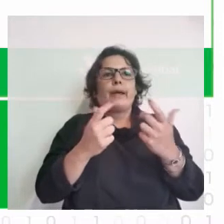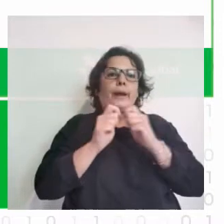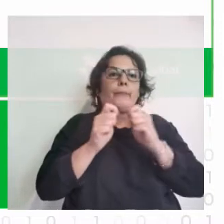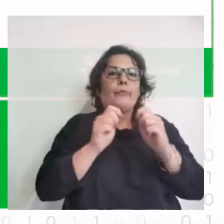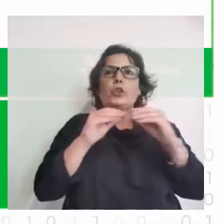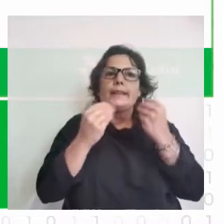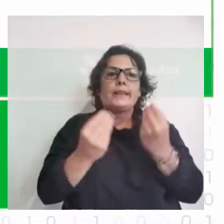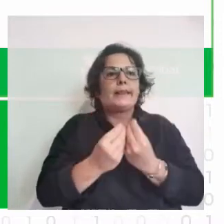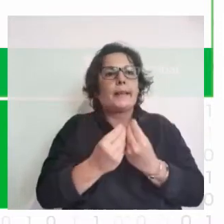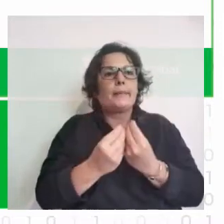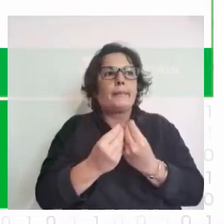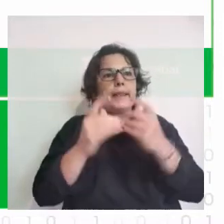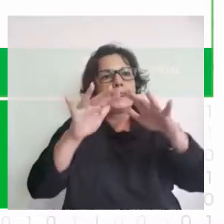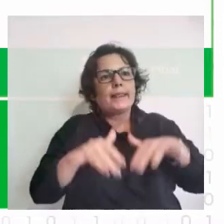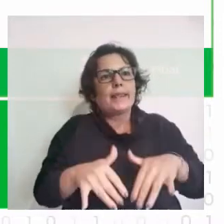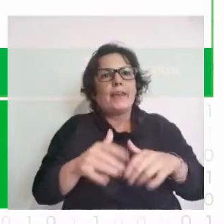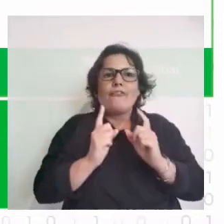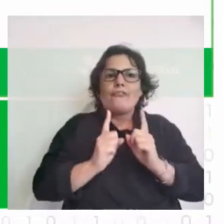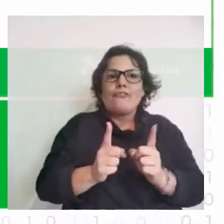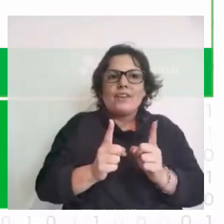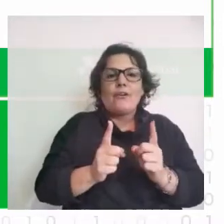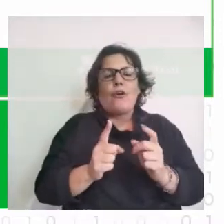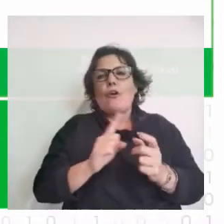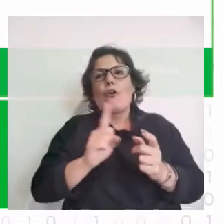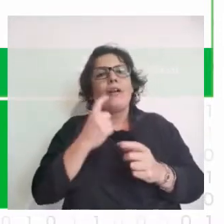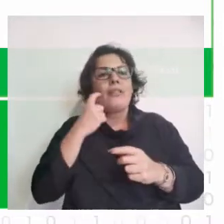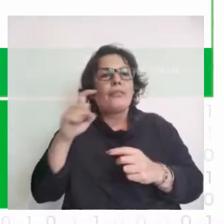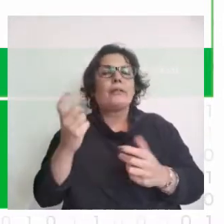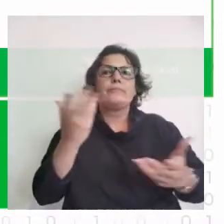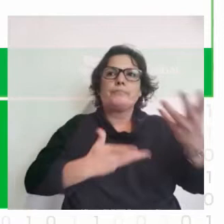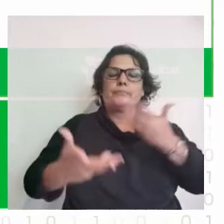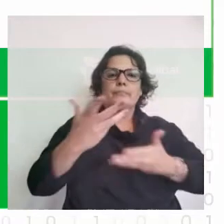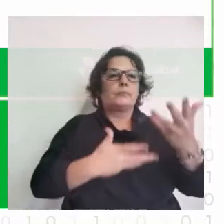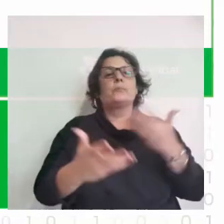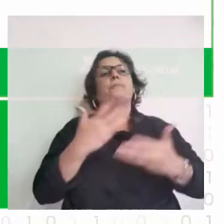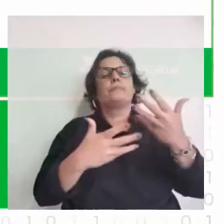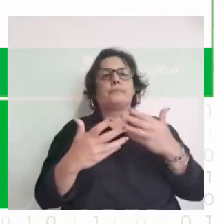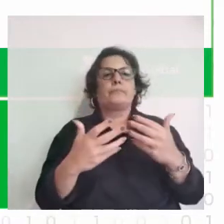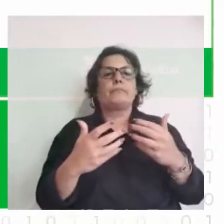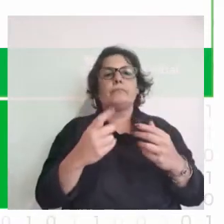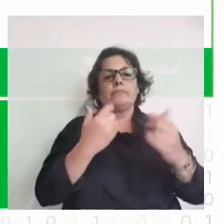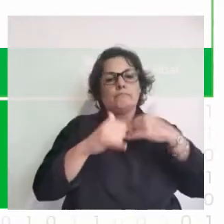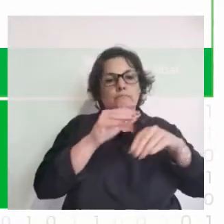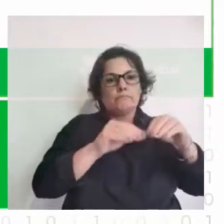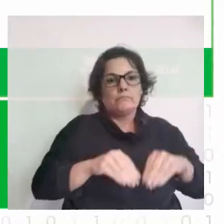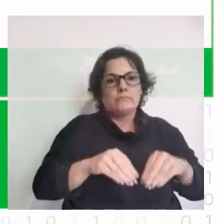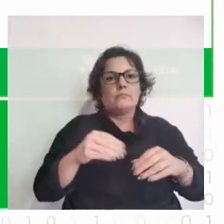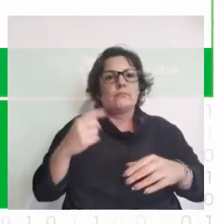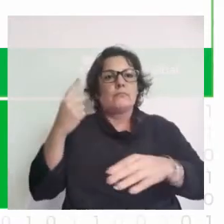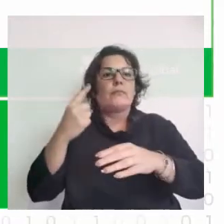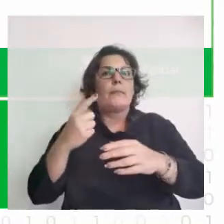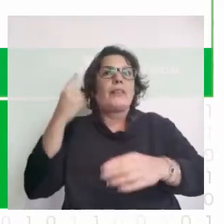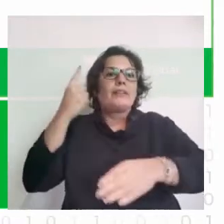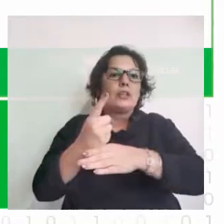fijo ni nada por el estilo. La idea es convertir, llevar desde los datos a decisiones, a la toma de decisiones,